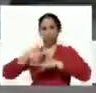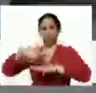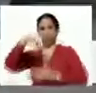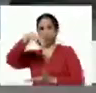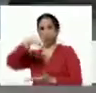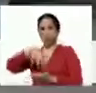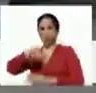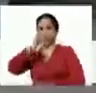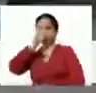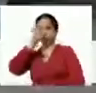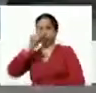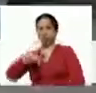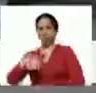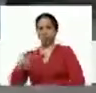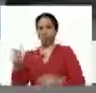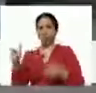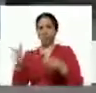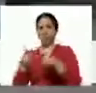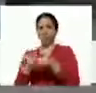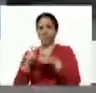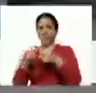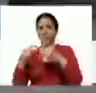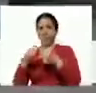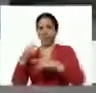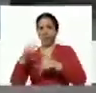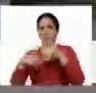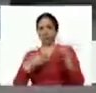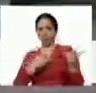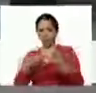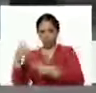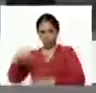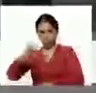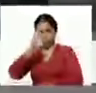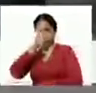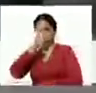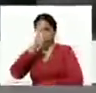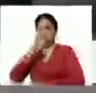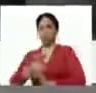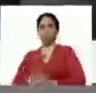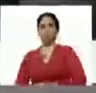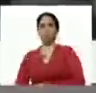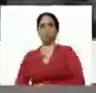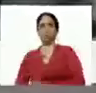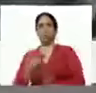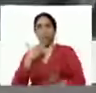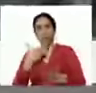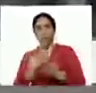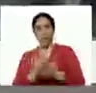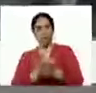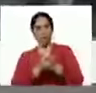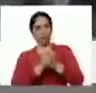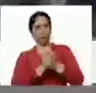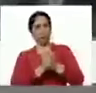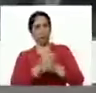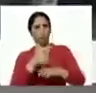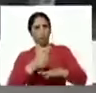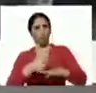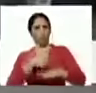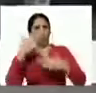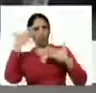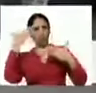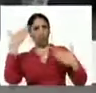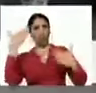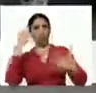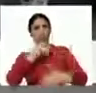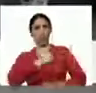estado y a estos pequeños y medianos productores bienvenido a Varinas Fai gracias combativo y aguerrido gobernador saludo